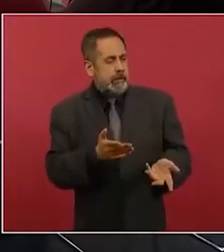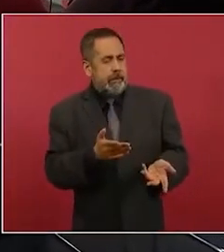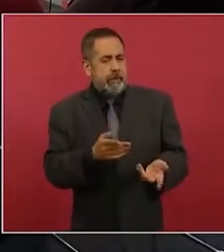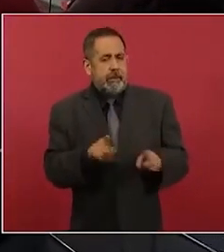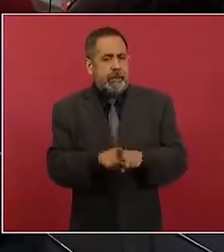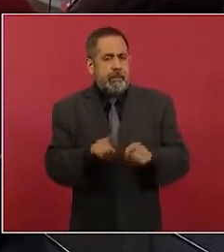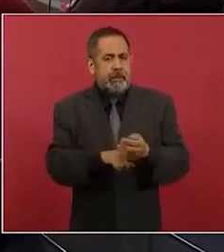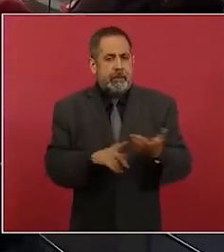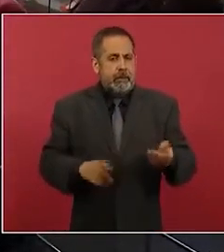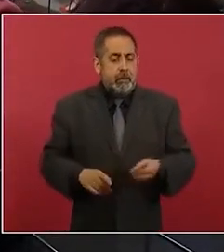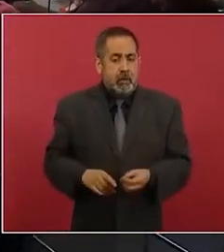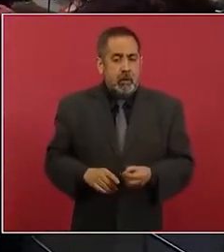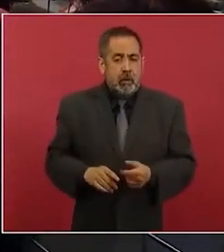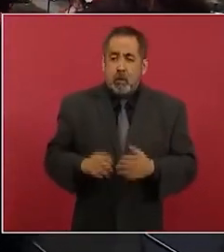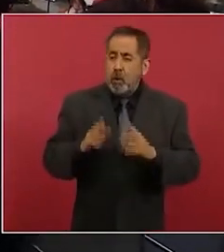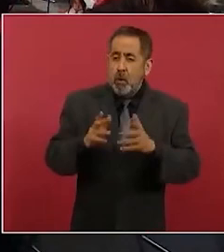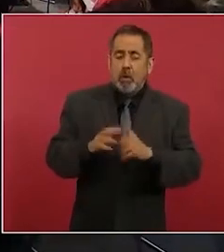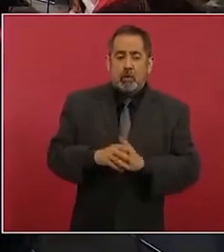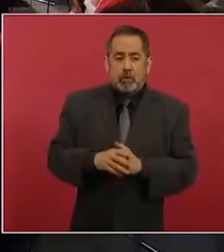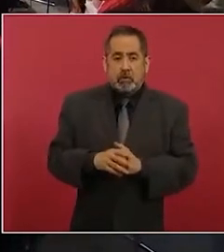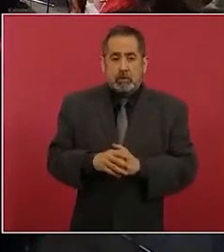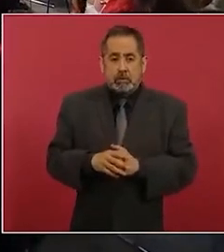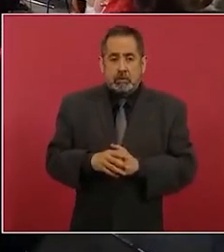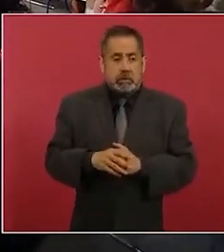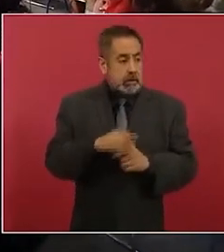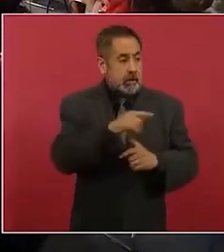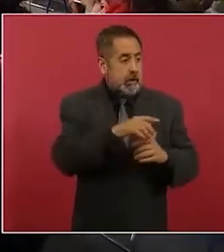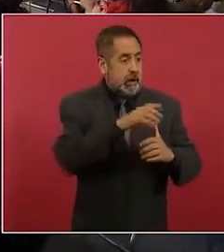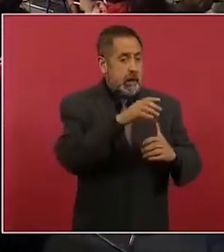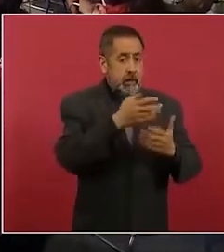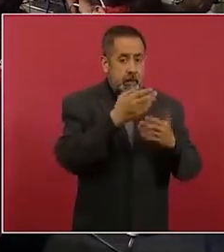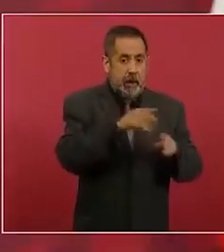o salen de la banca privada al Banco de México.